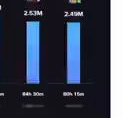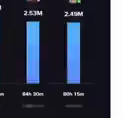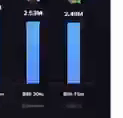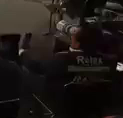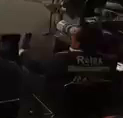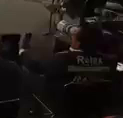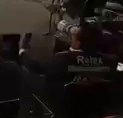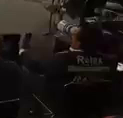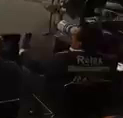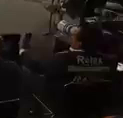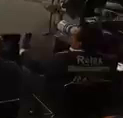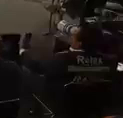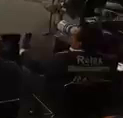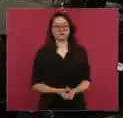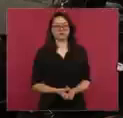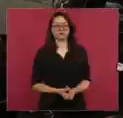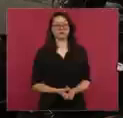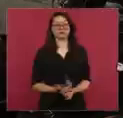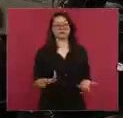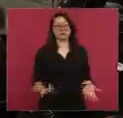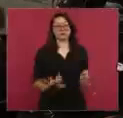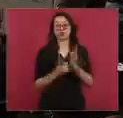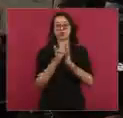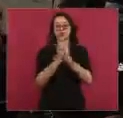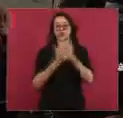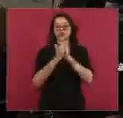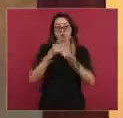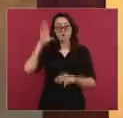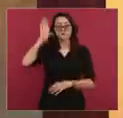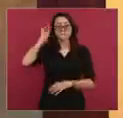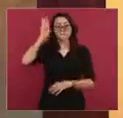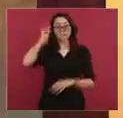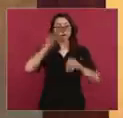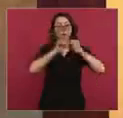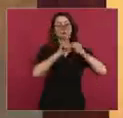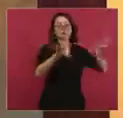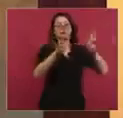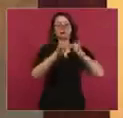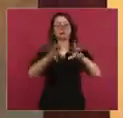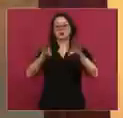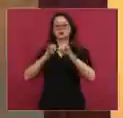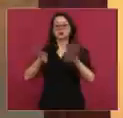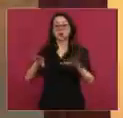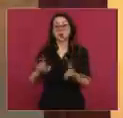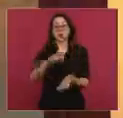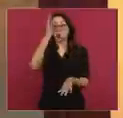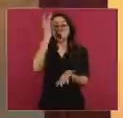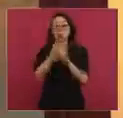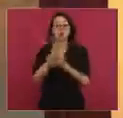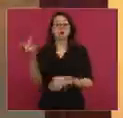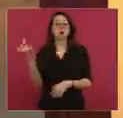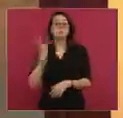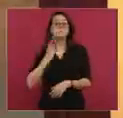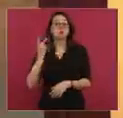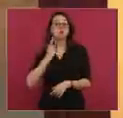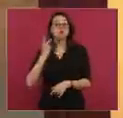jugadores de videojuegos que son muy vistos en el mundo. Y este es un caso del único político o personalidad del mundo